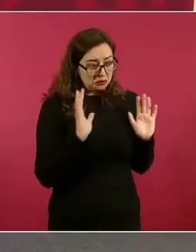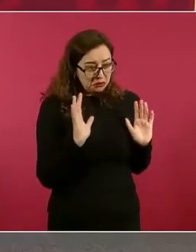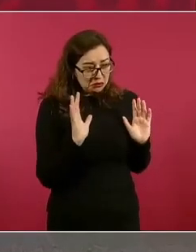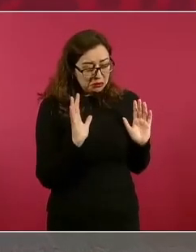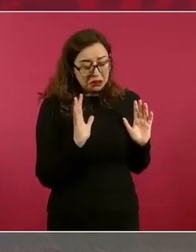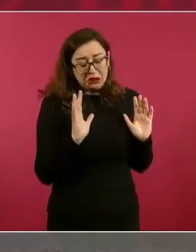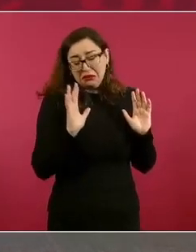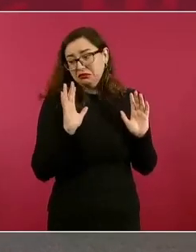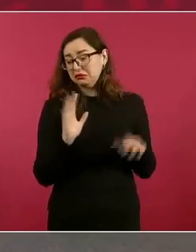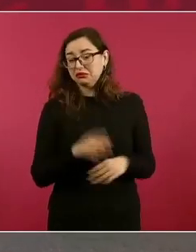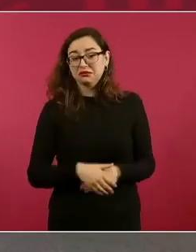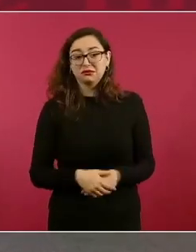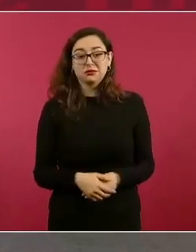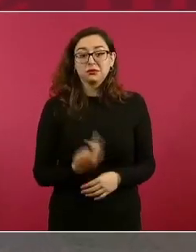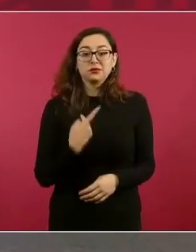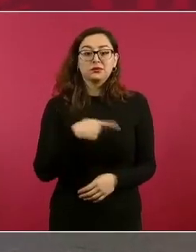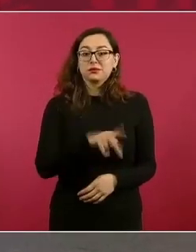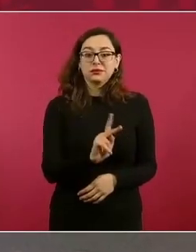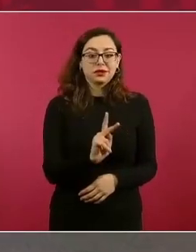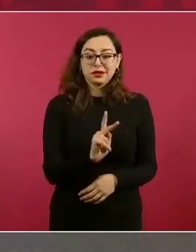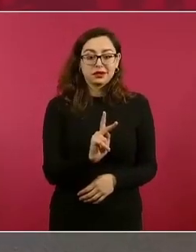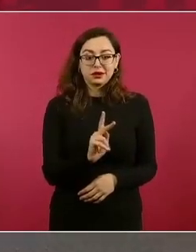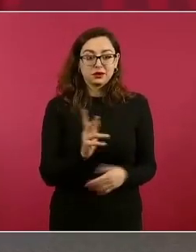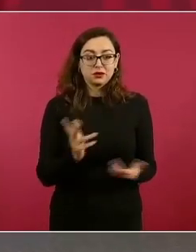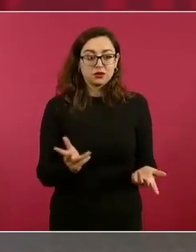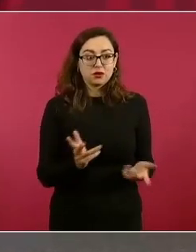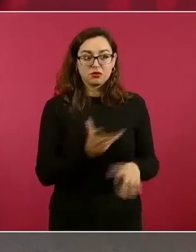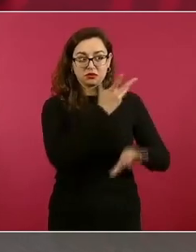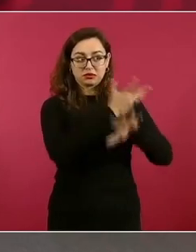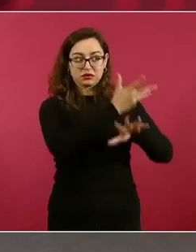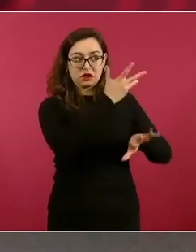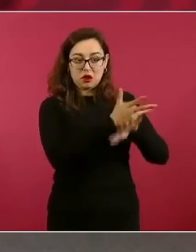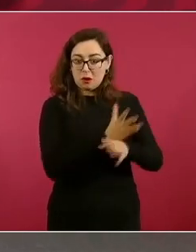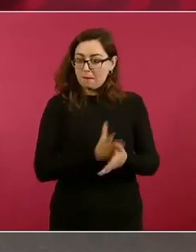en asuntos que sólo corresponden a los mexicanos.